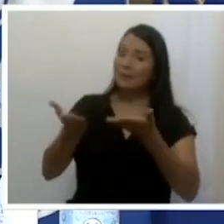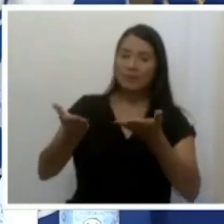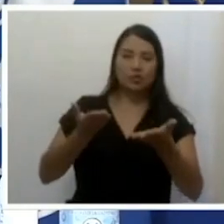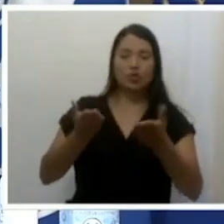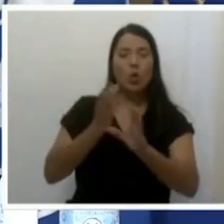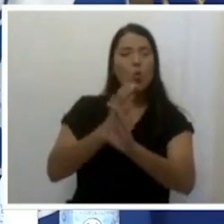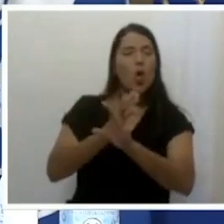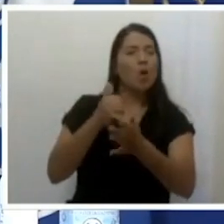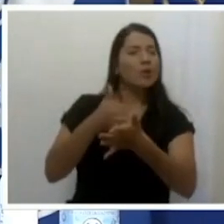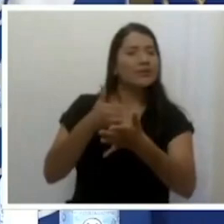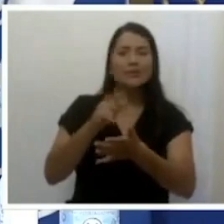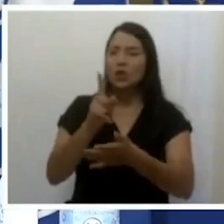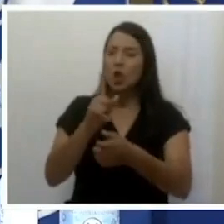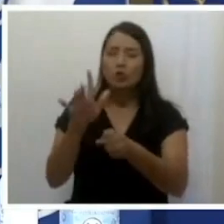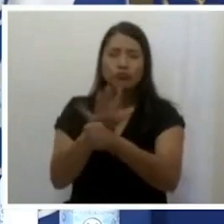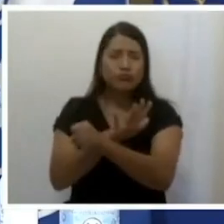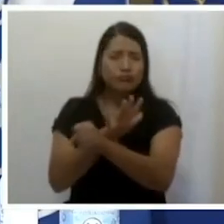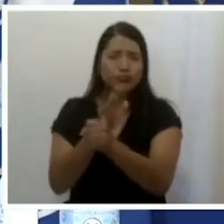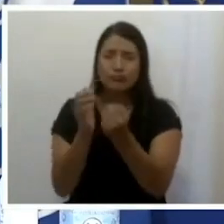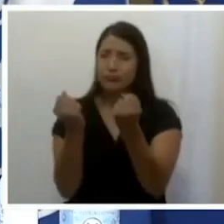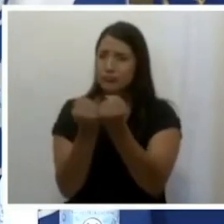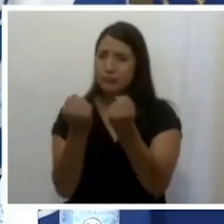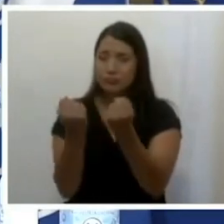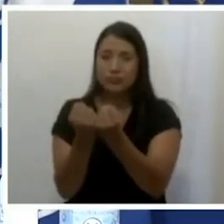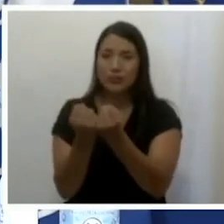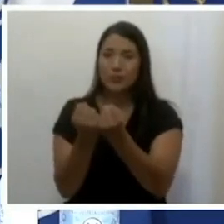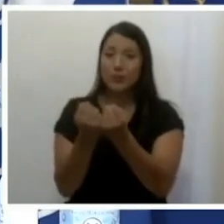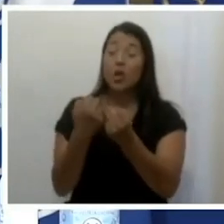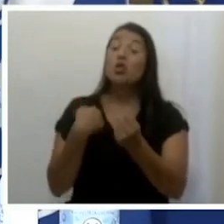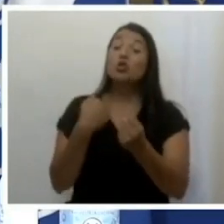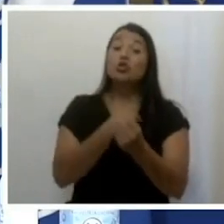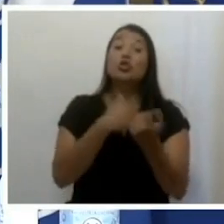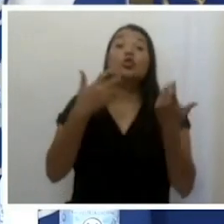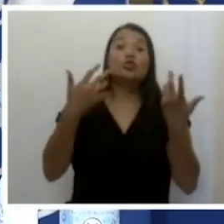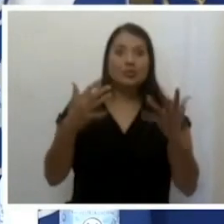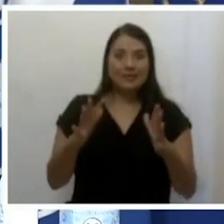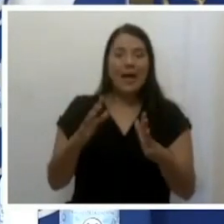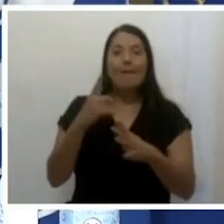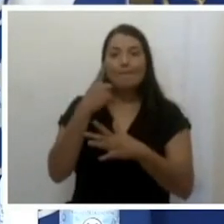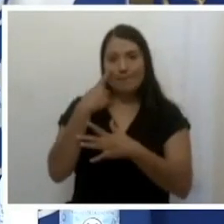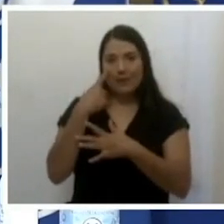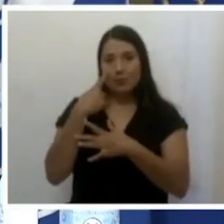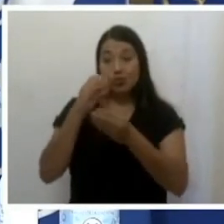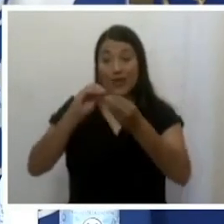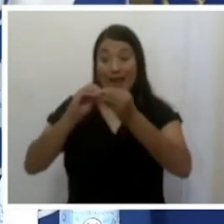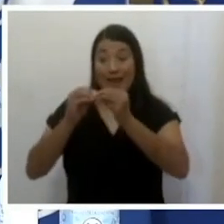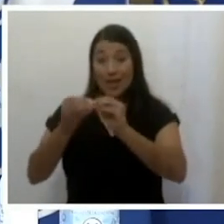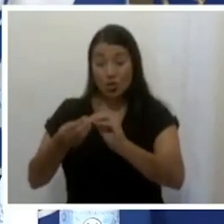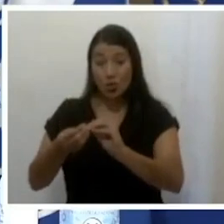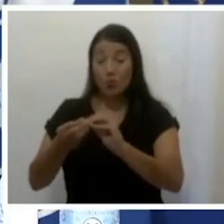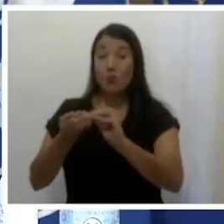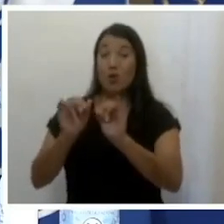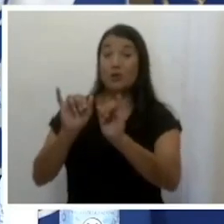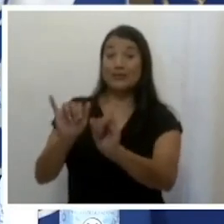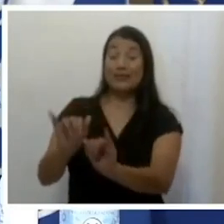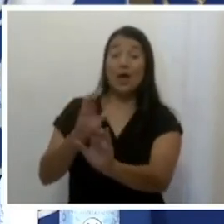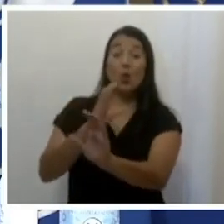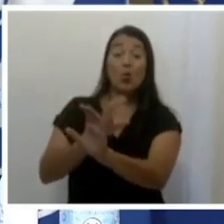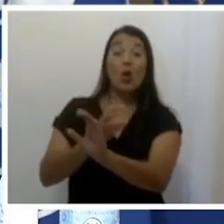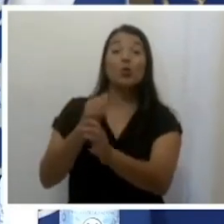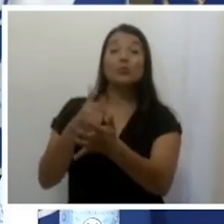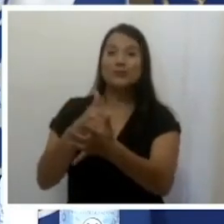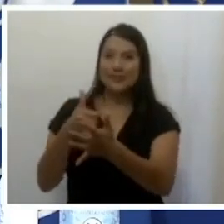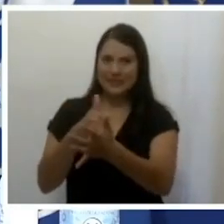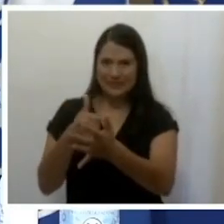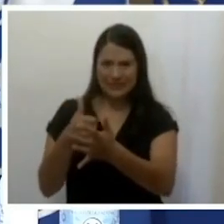es que el número total de casos ya llegó a un número que, si vemos los